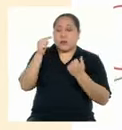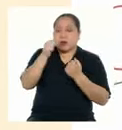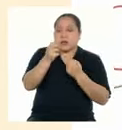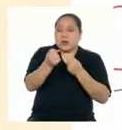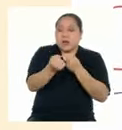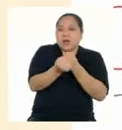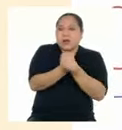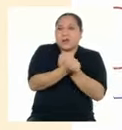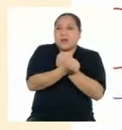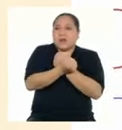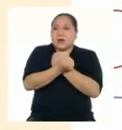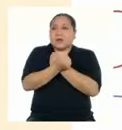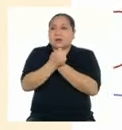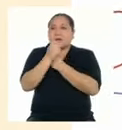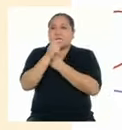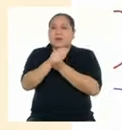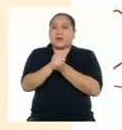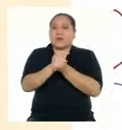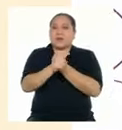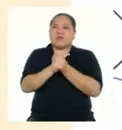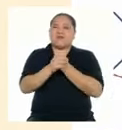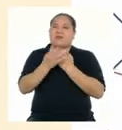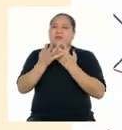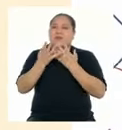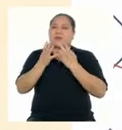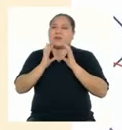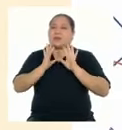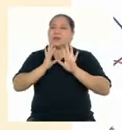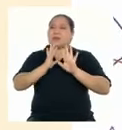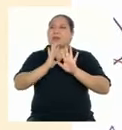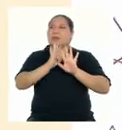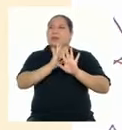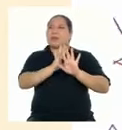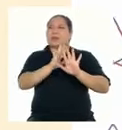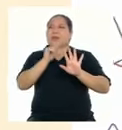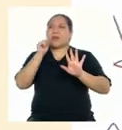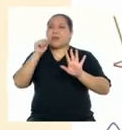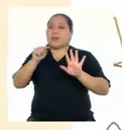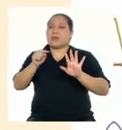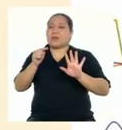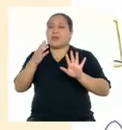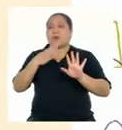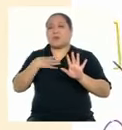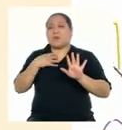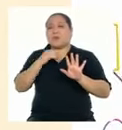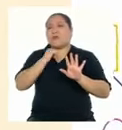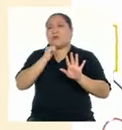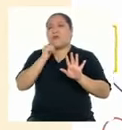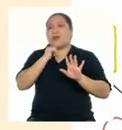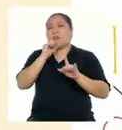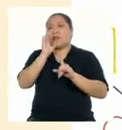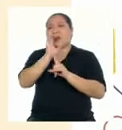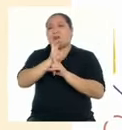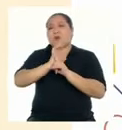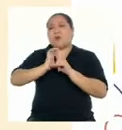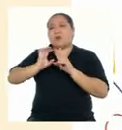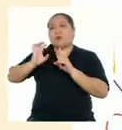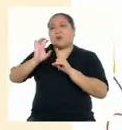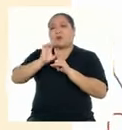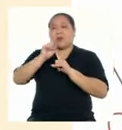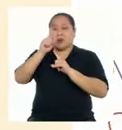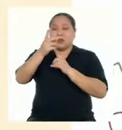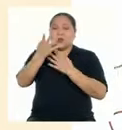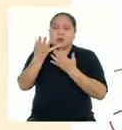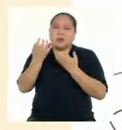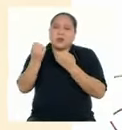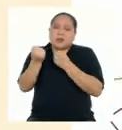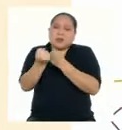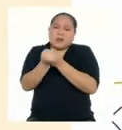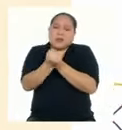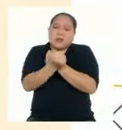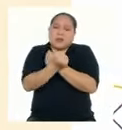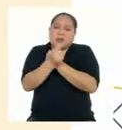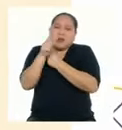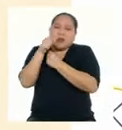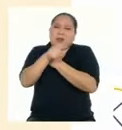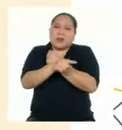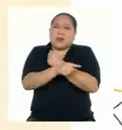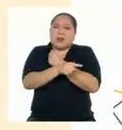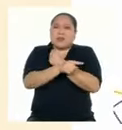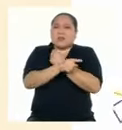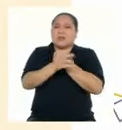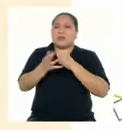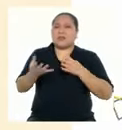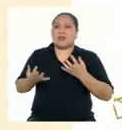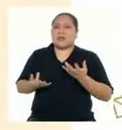desdeñes a que esta inculta parte de mi estilo Que en algo ya estimaste Entre las armas del sangriento